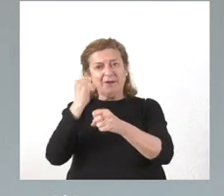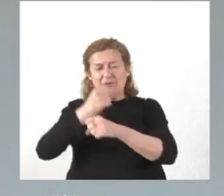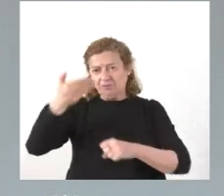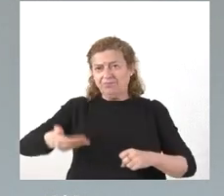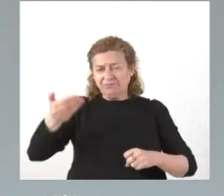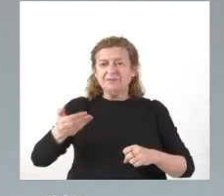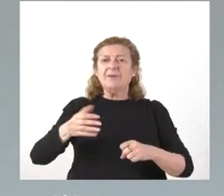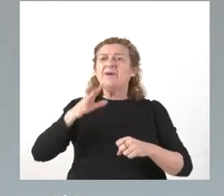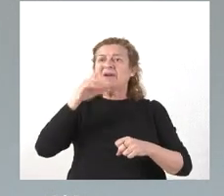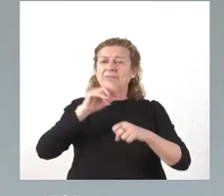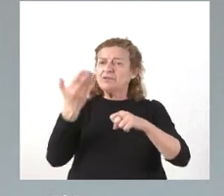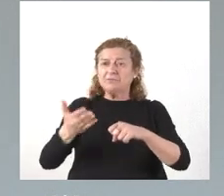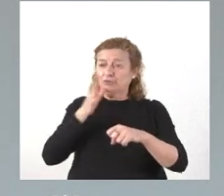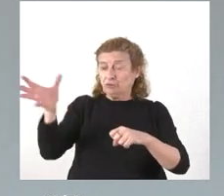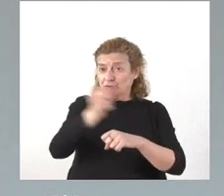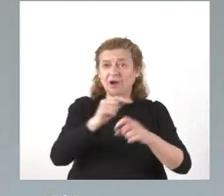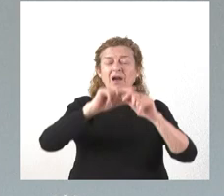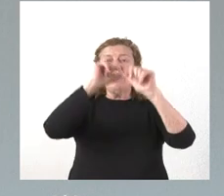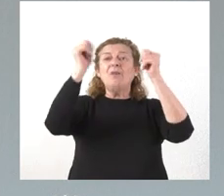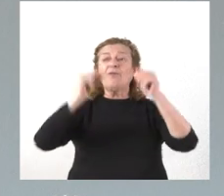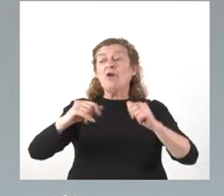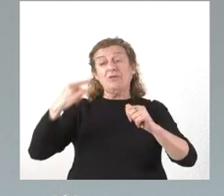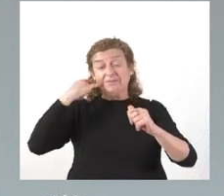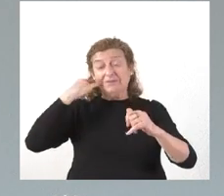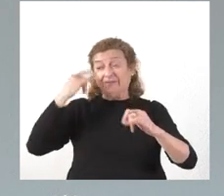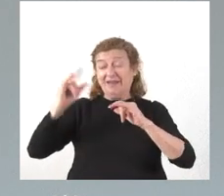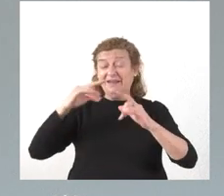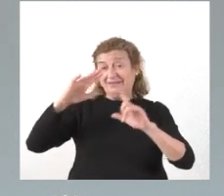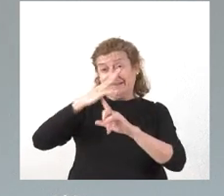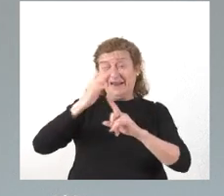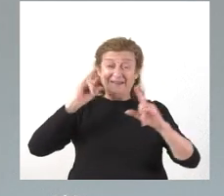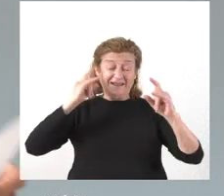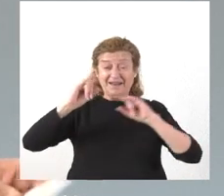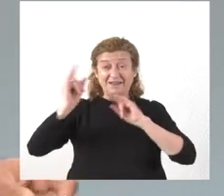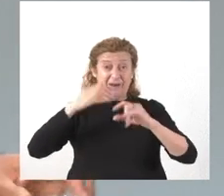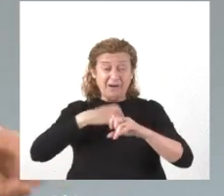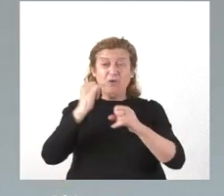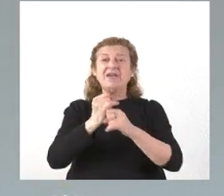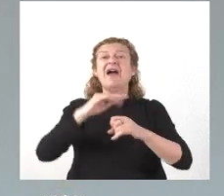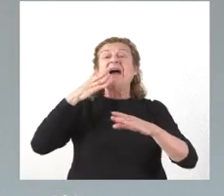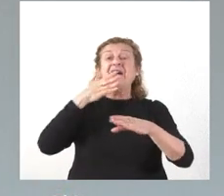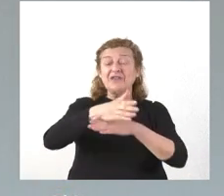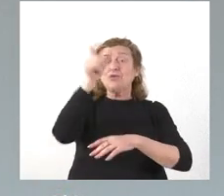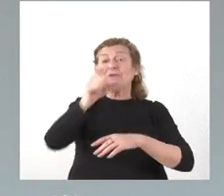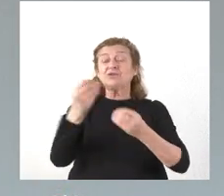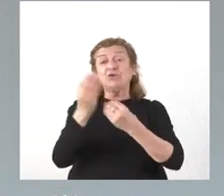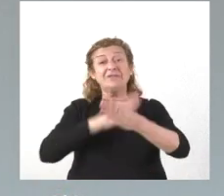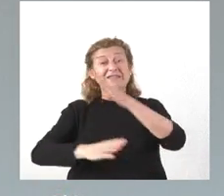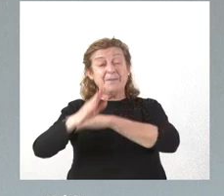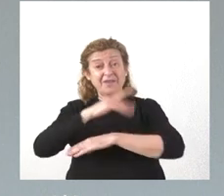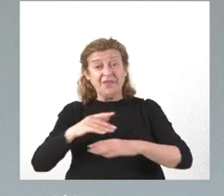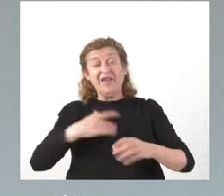esenciales para todos nosotros, como es el modelo del teletrabajo y el acceso de las personas con discapacidad al empleo